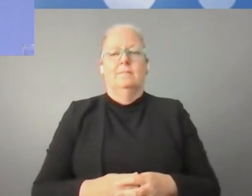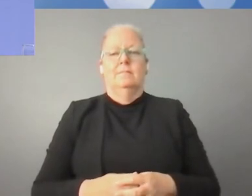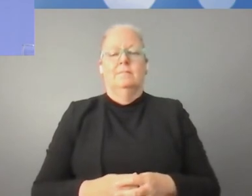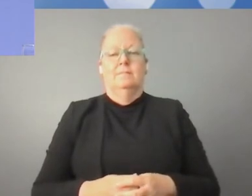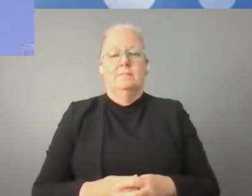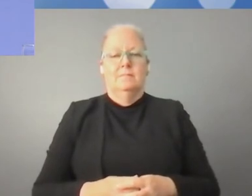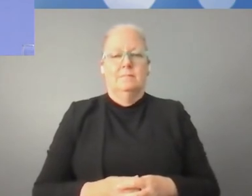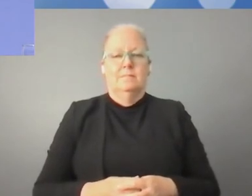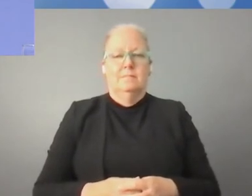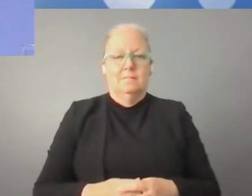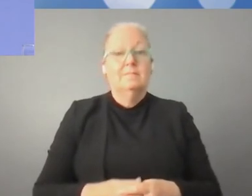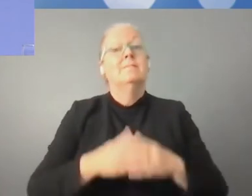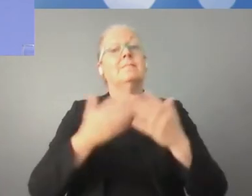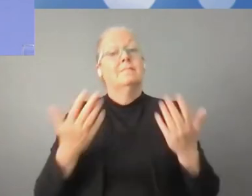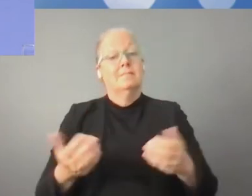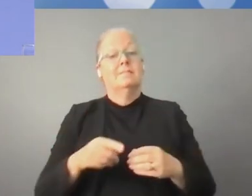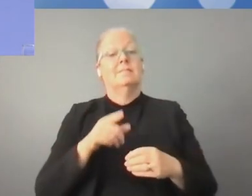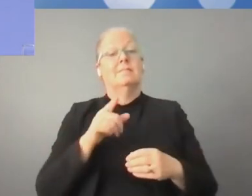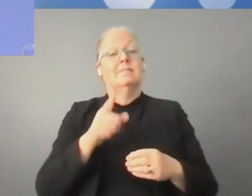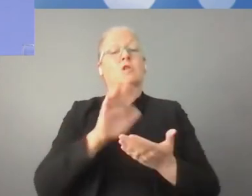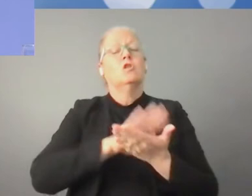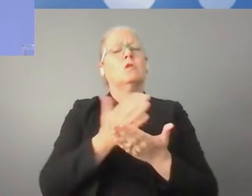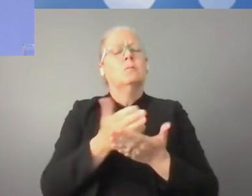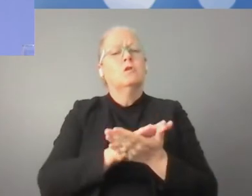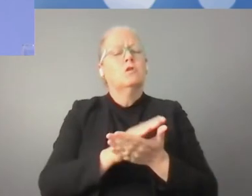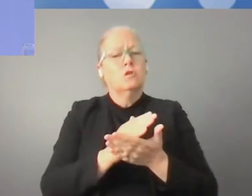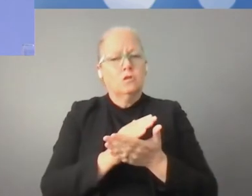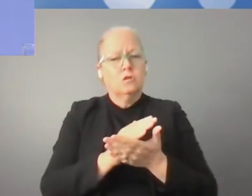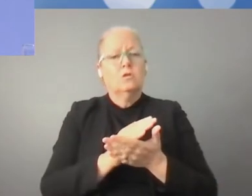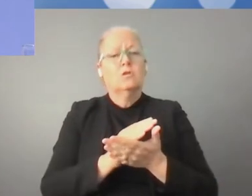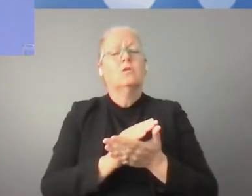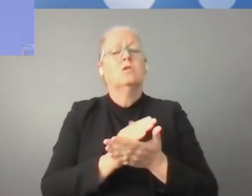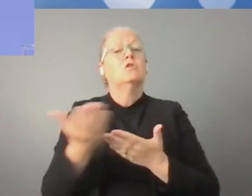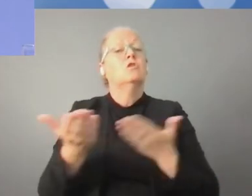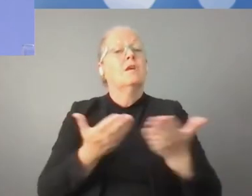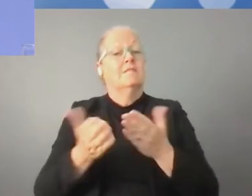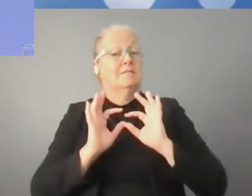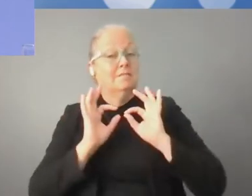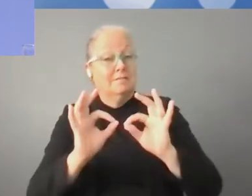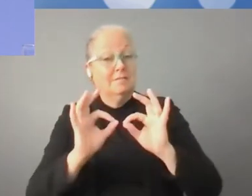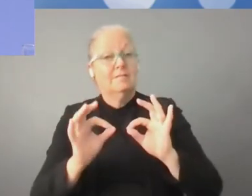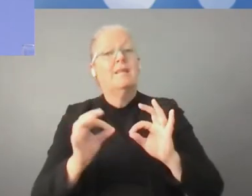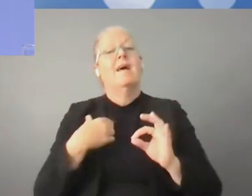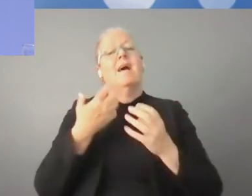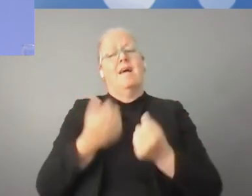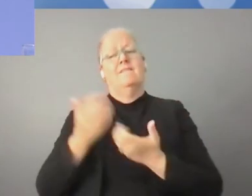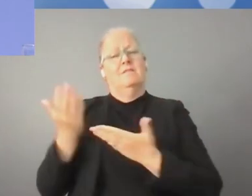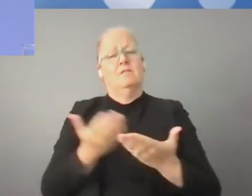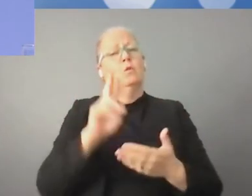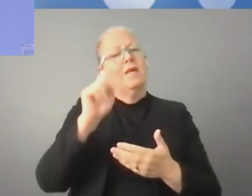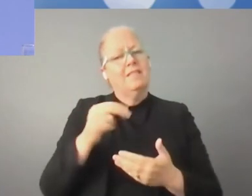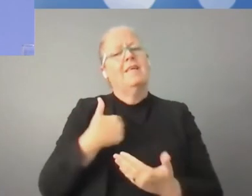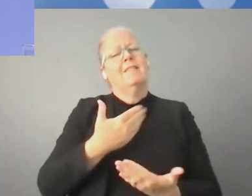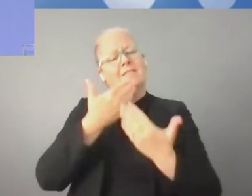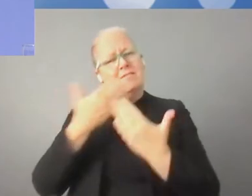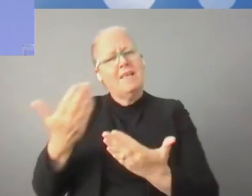Estamos aquí bajo los auspicios de la ONU, por eso tenemos a los mejores intérpretes. Si queremos crear